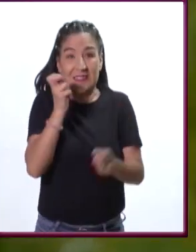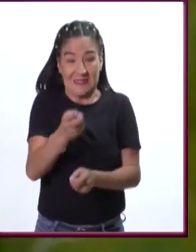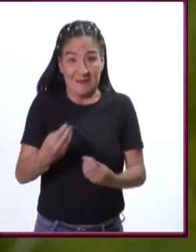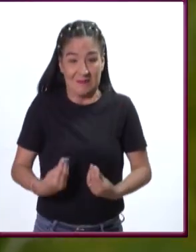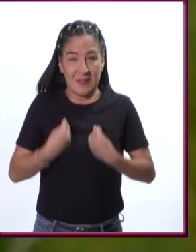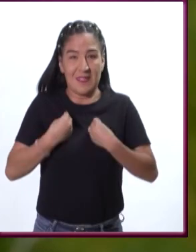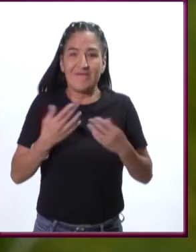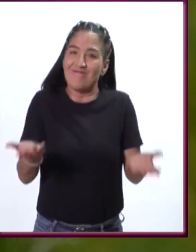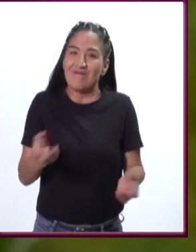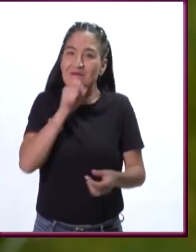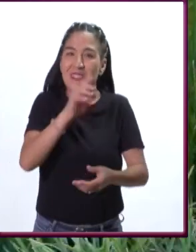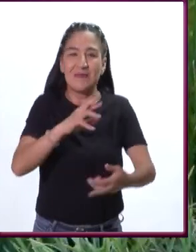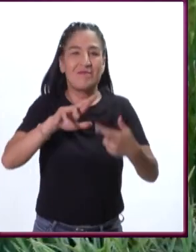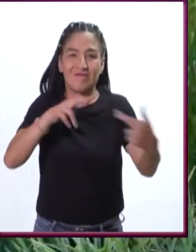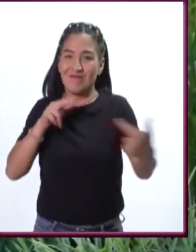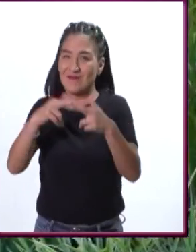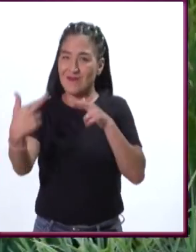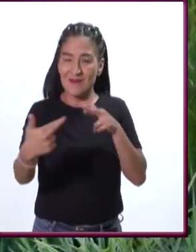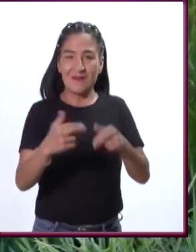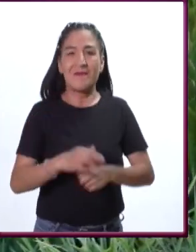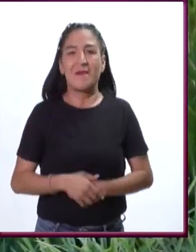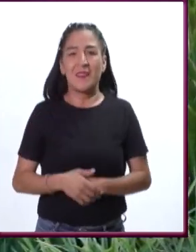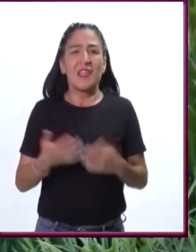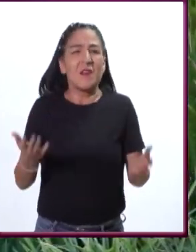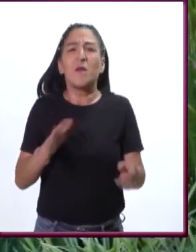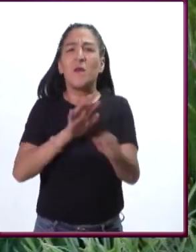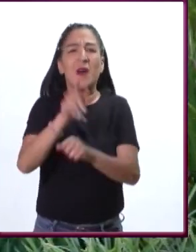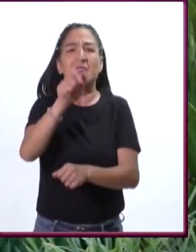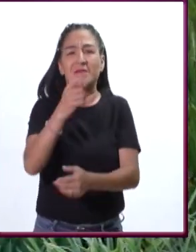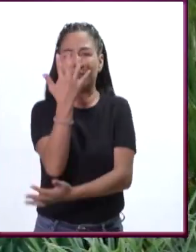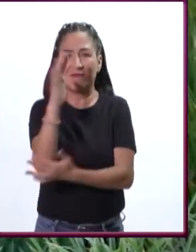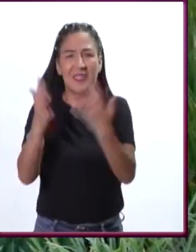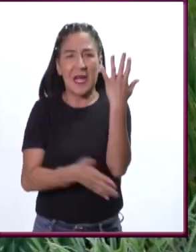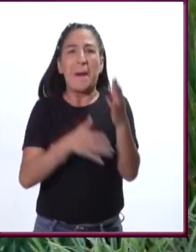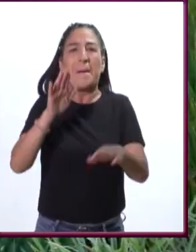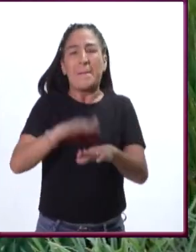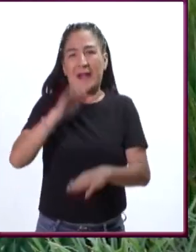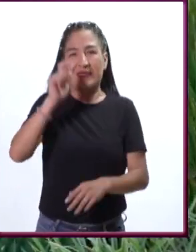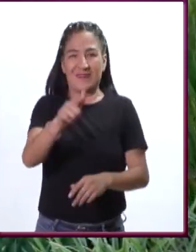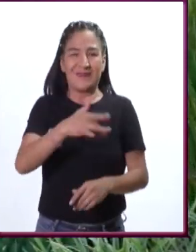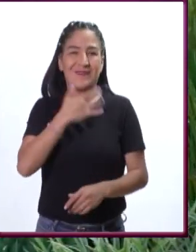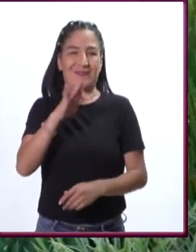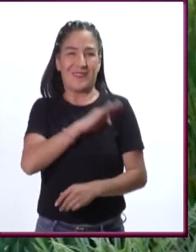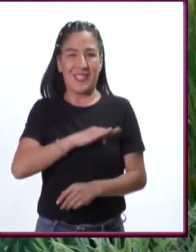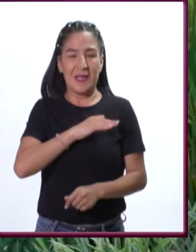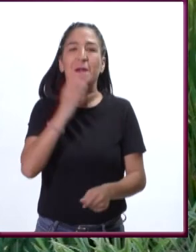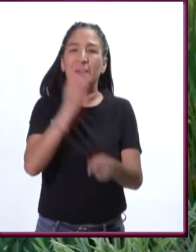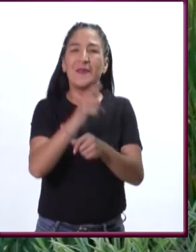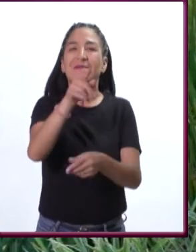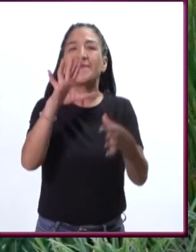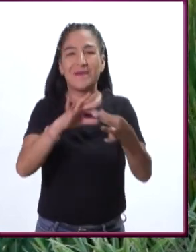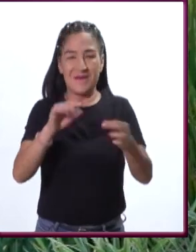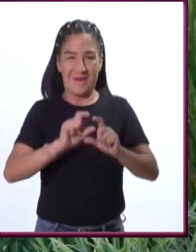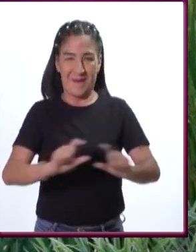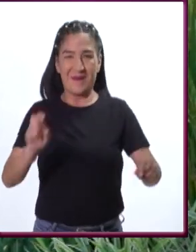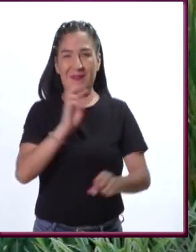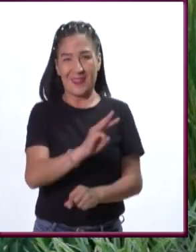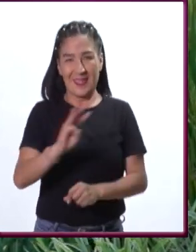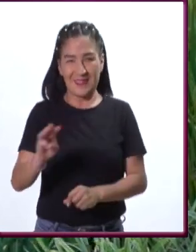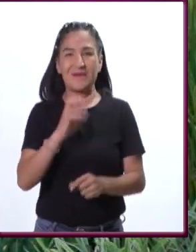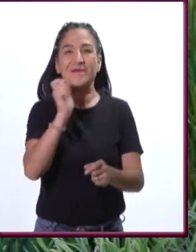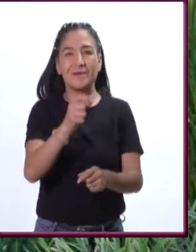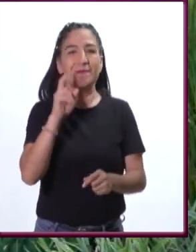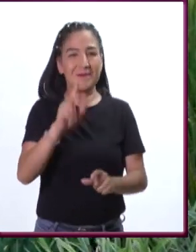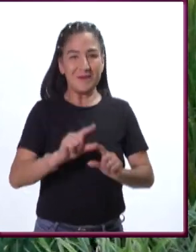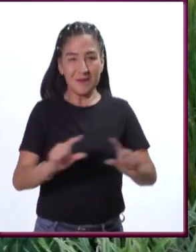están entrelazados. ¿Qué momentos con la naturaleza te han hecho más feliz? Cuéntanos en nuestras redes sociales. Aquí